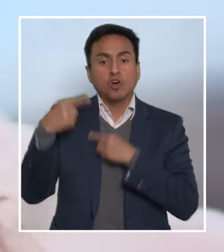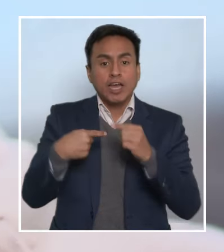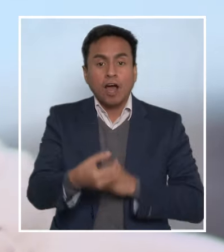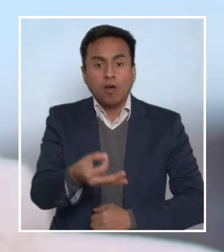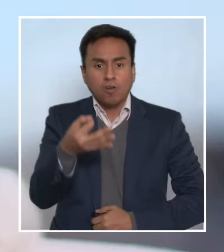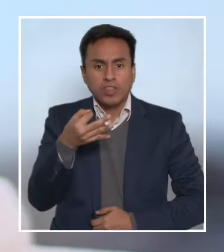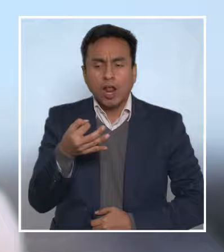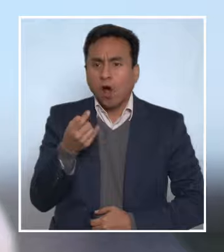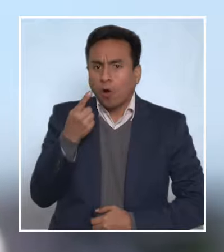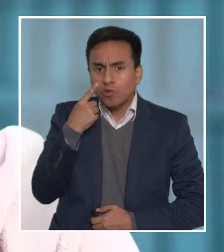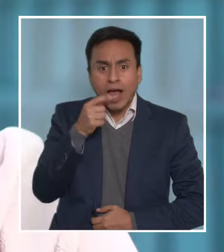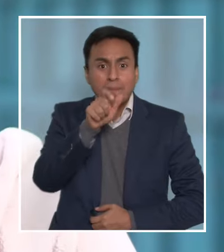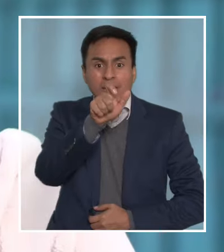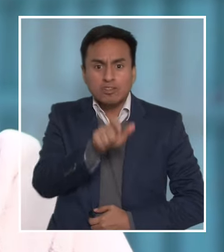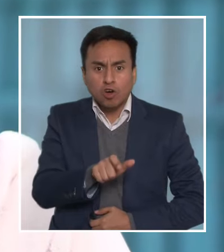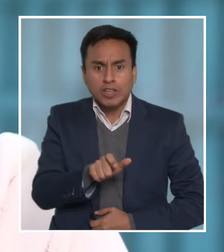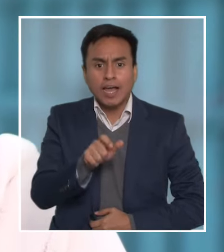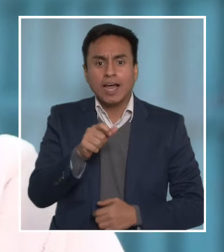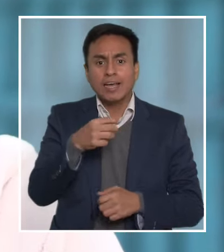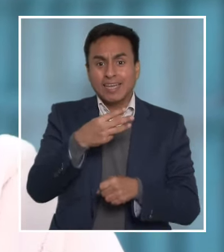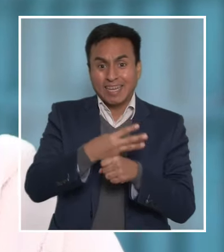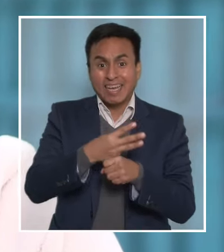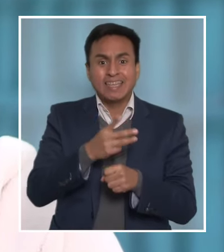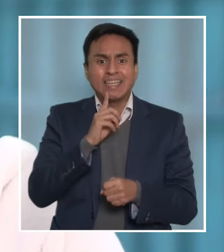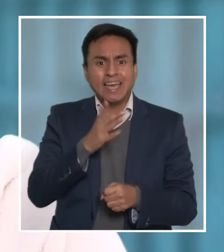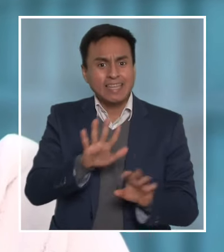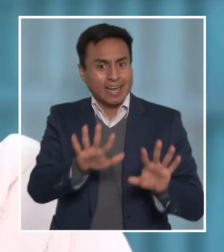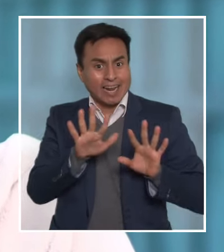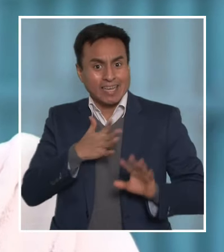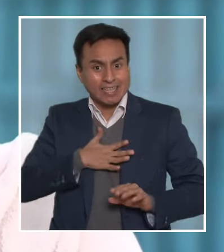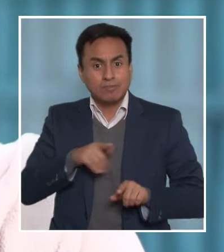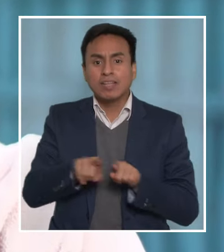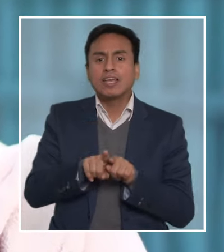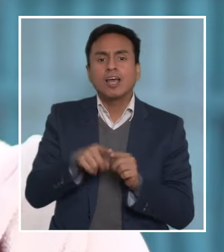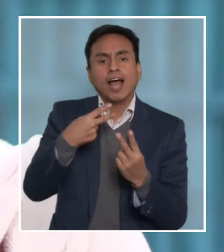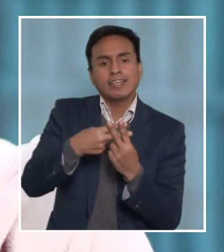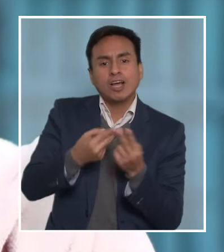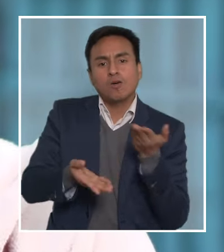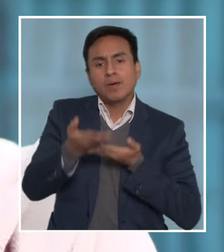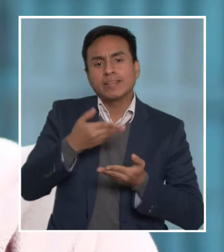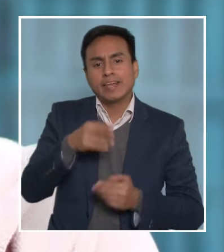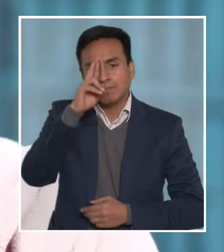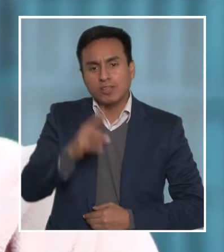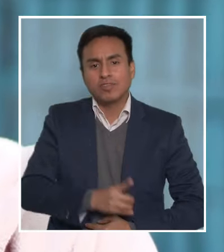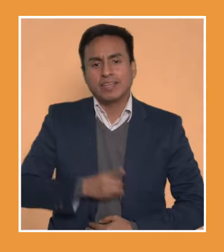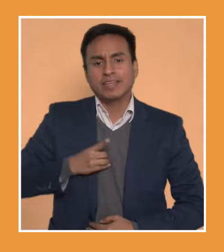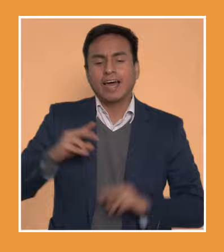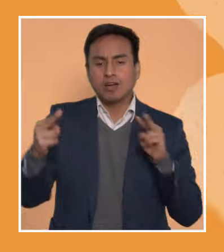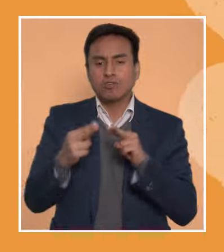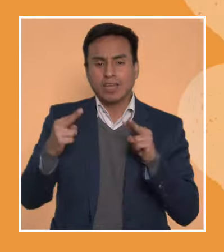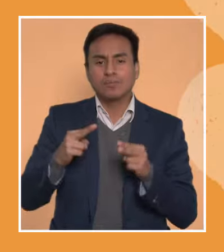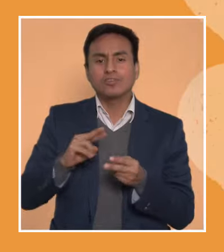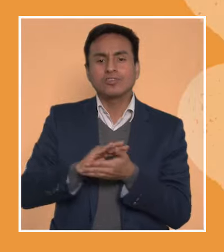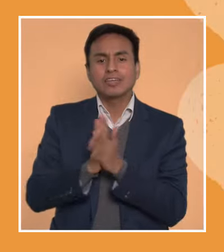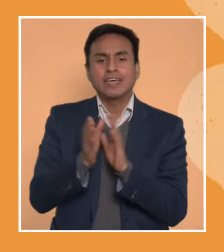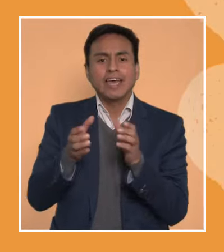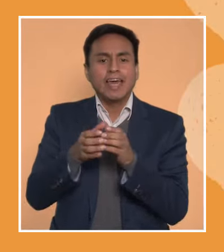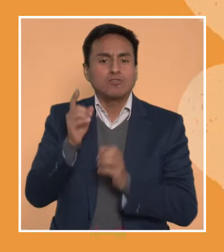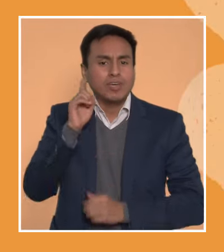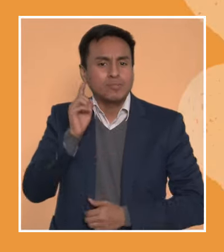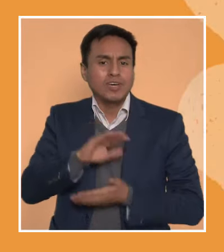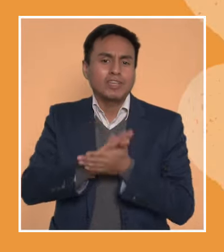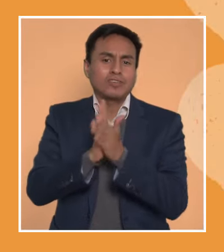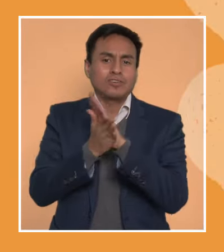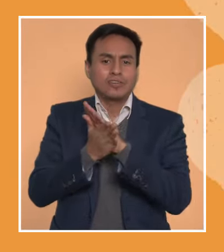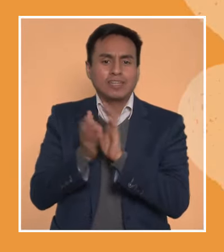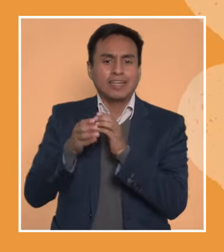años y una historia por contar? ¿O conoces a una persona mayor que quieras destacar? Compártela usando el hashtag Respeto es Dignidad. Encontrémonos,